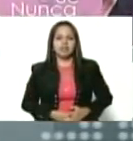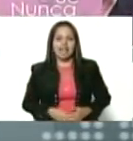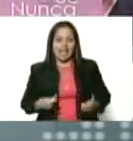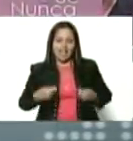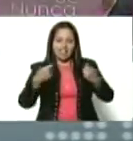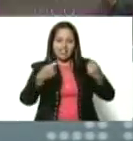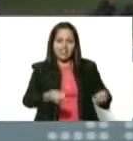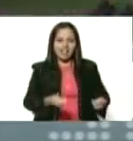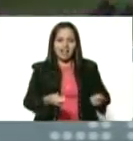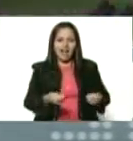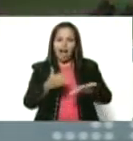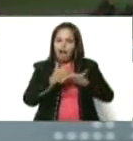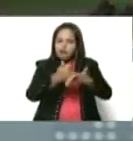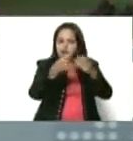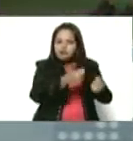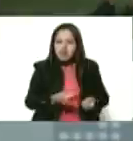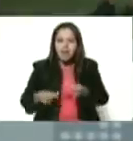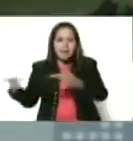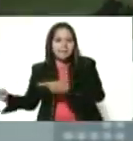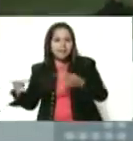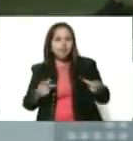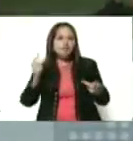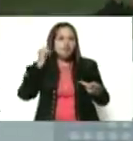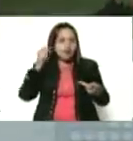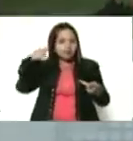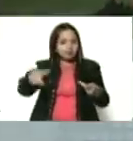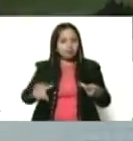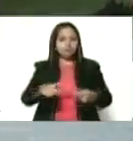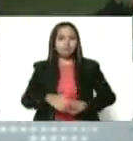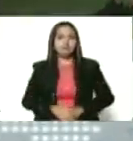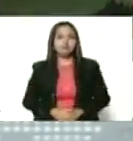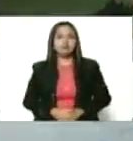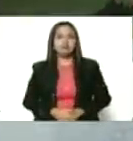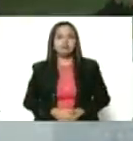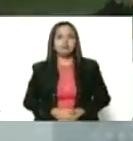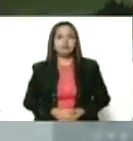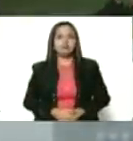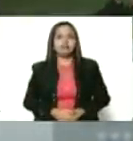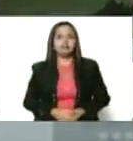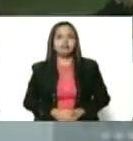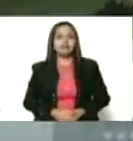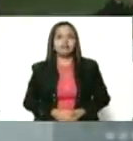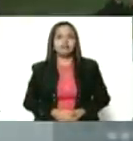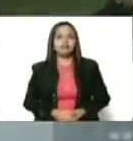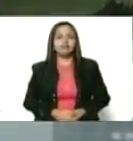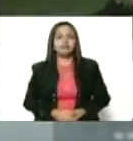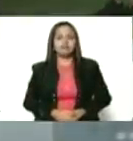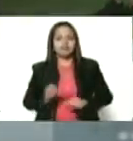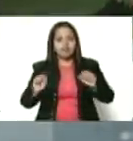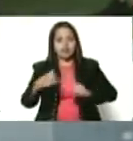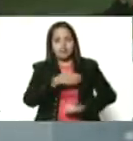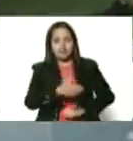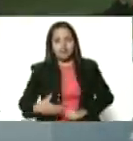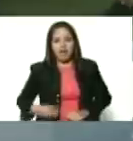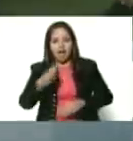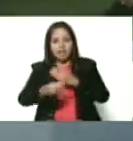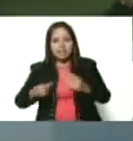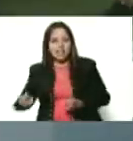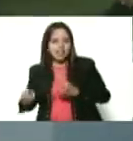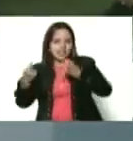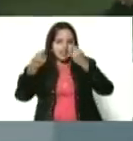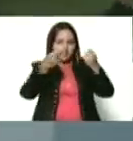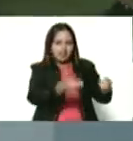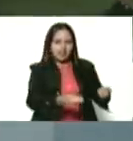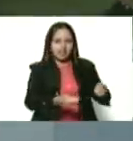crédito, invitamos entonces a las muchachas que tenemos acá, a Zulay. Bueno, presidente, aquí vamos a hacer entrega, como le